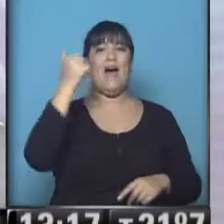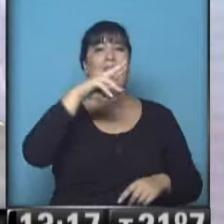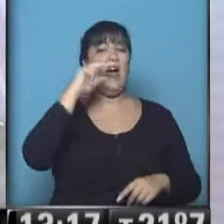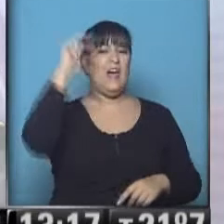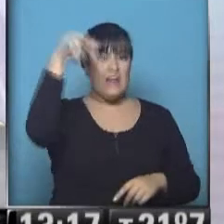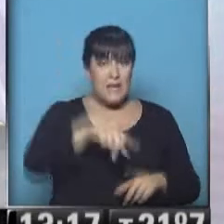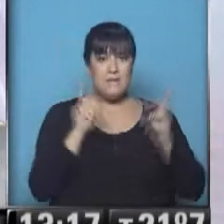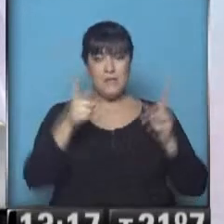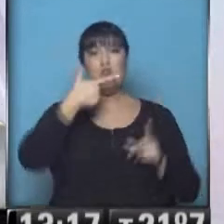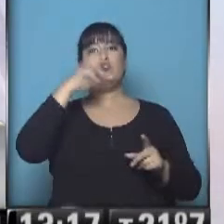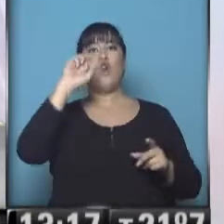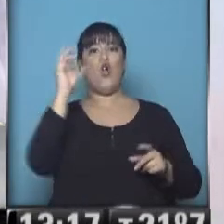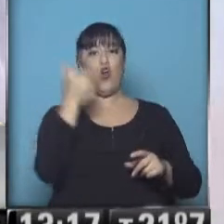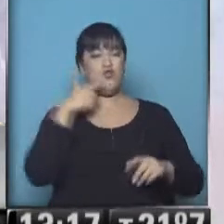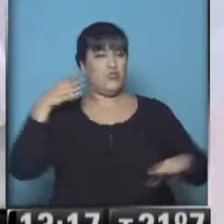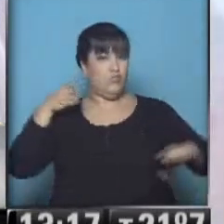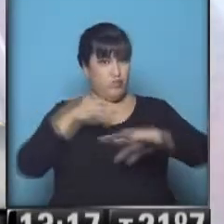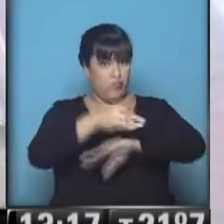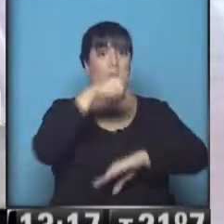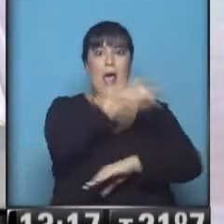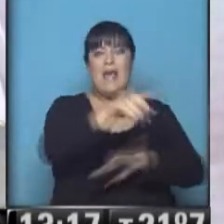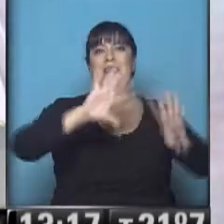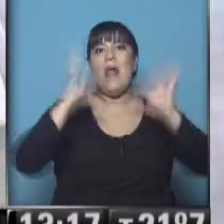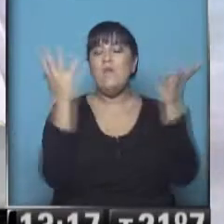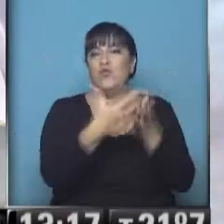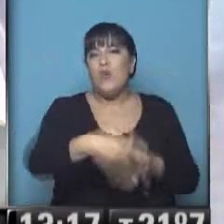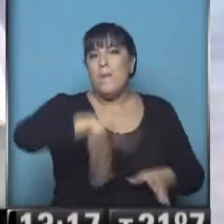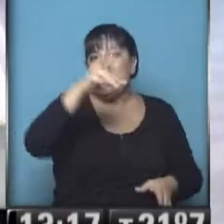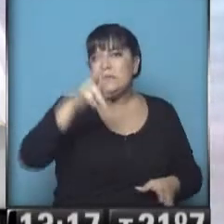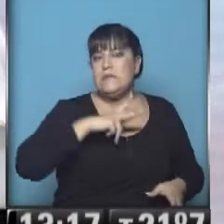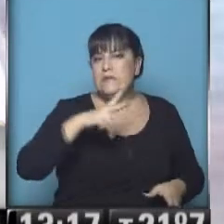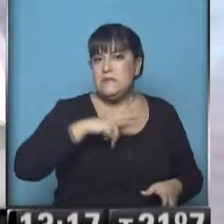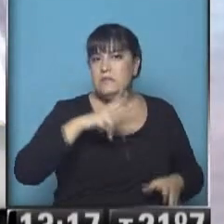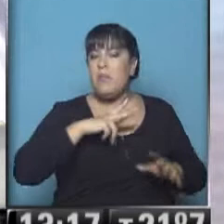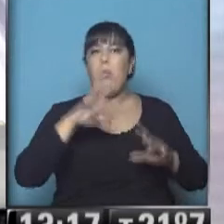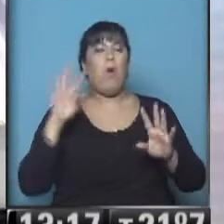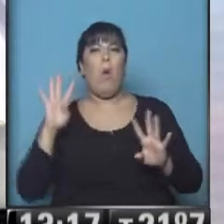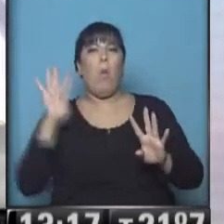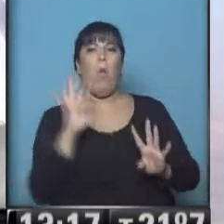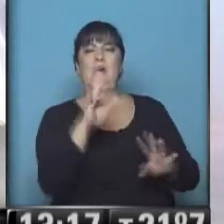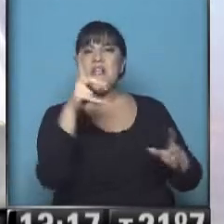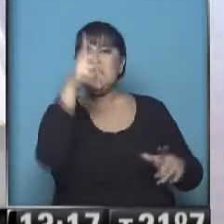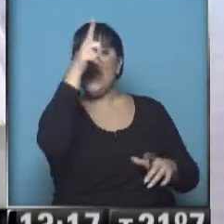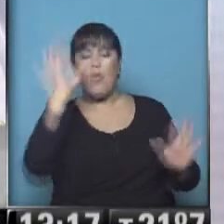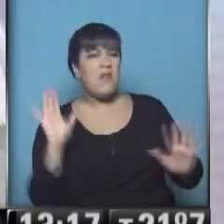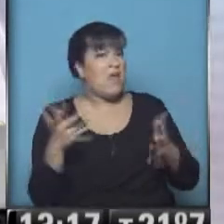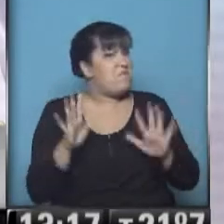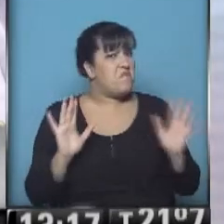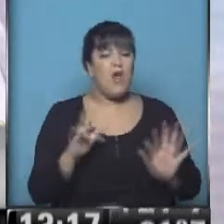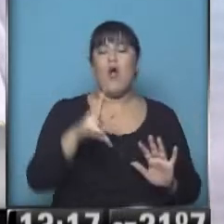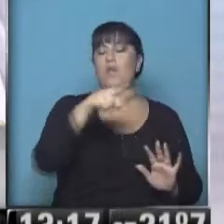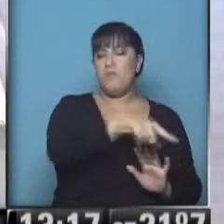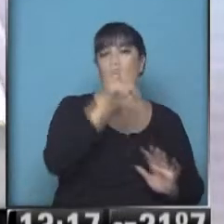por ser uno de los hombres más ricos del mundo, camina con bastante poca custodia. Se bajó de un auto, un hombre de 84 años,